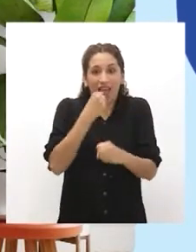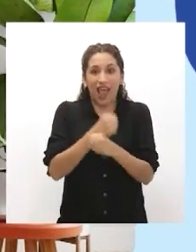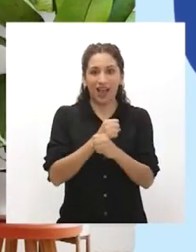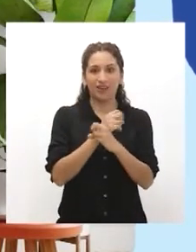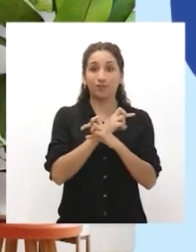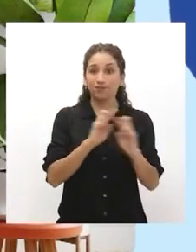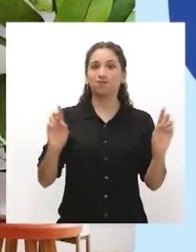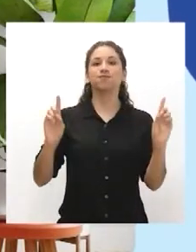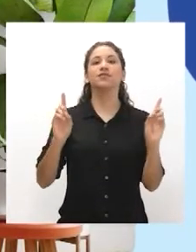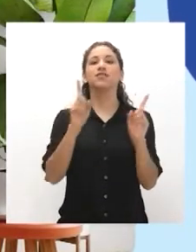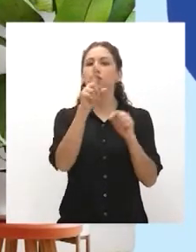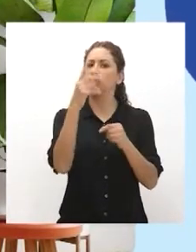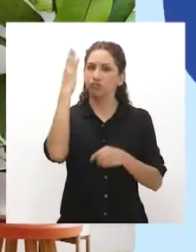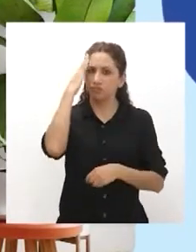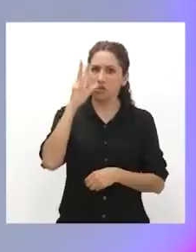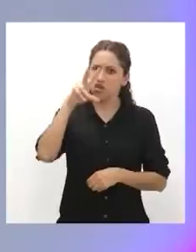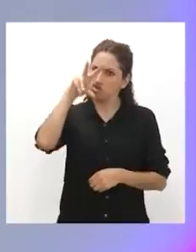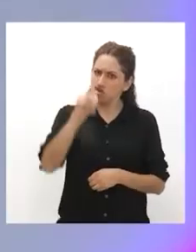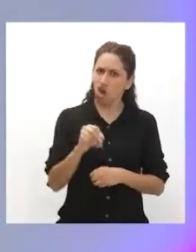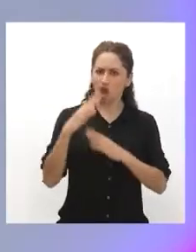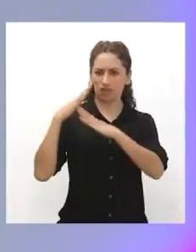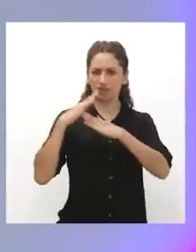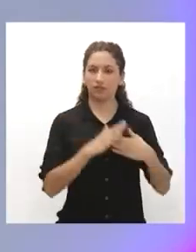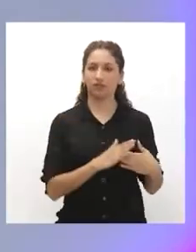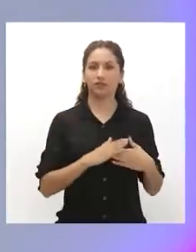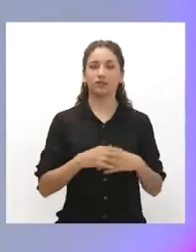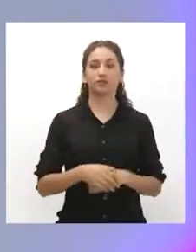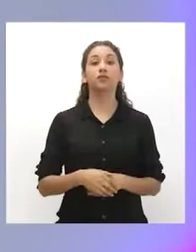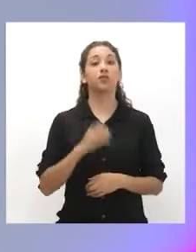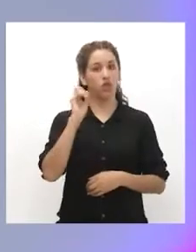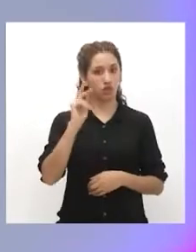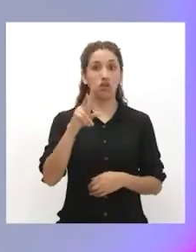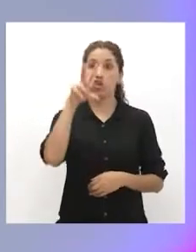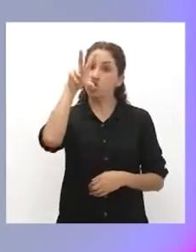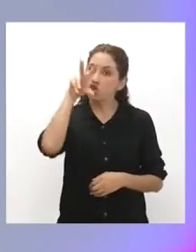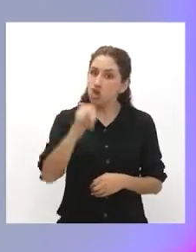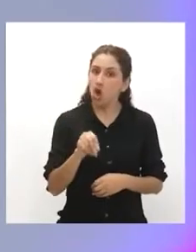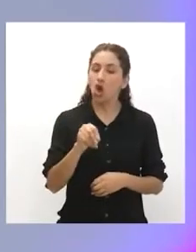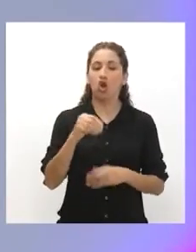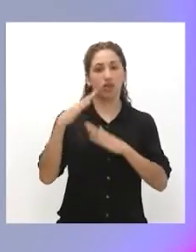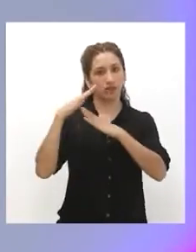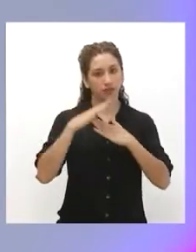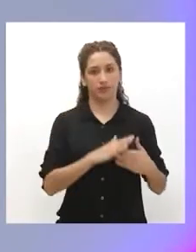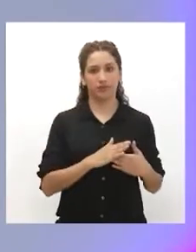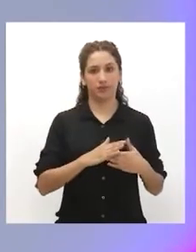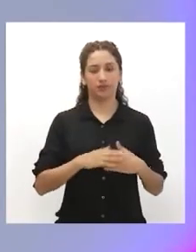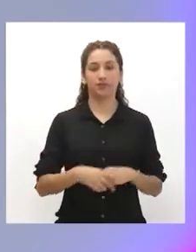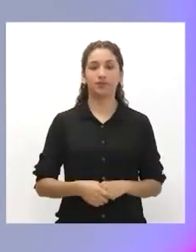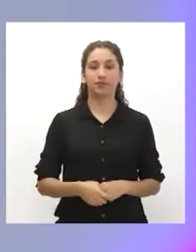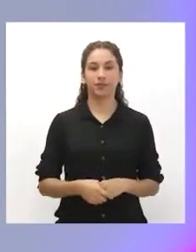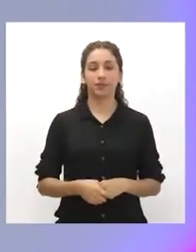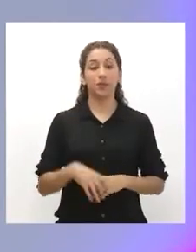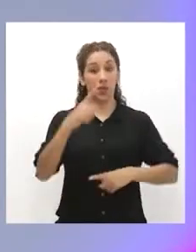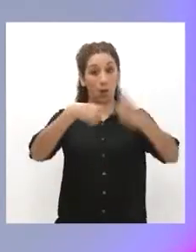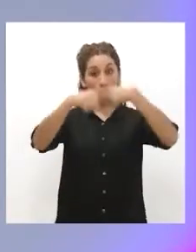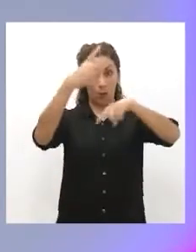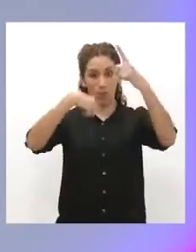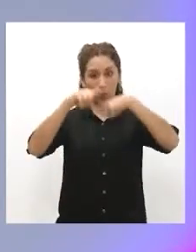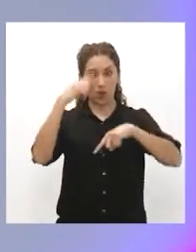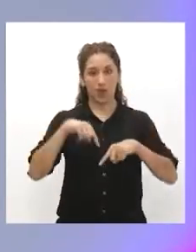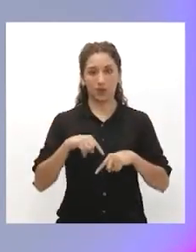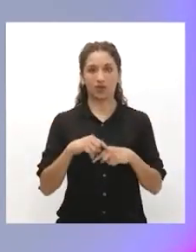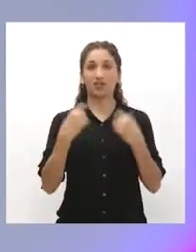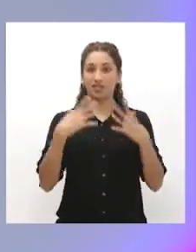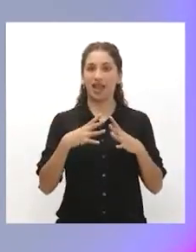saben, no a la discriminación. Así es, chicas y chicos, no a la discriminación. Al volver,